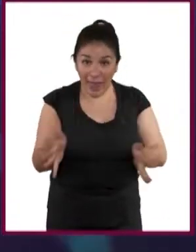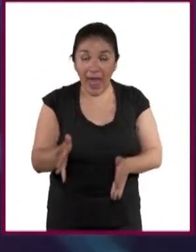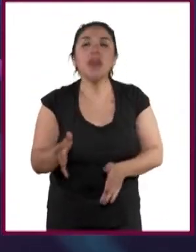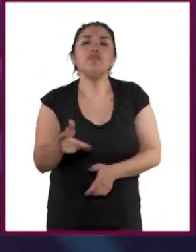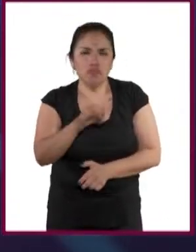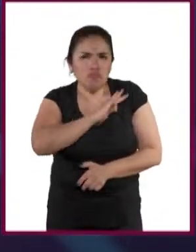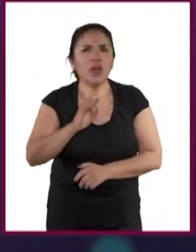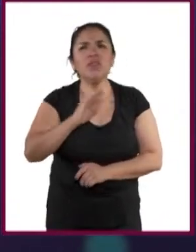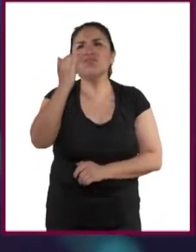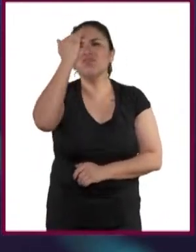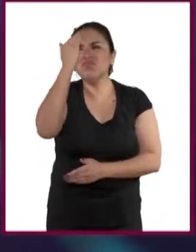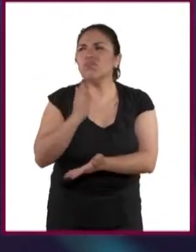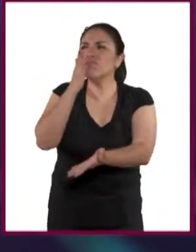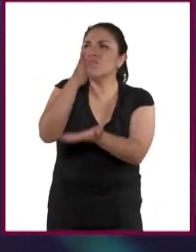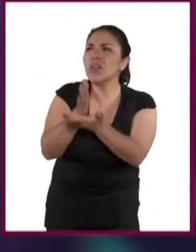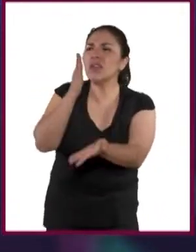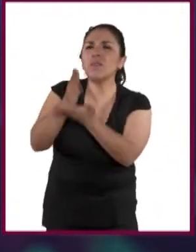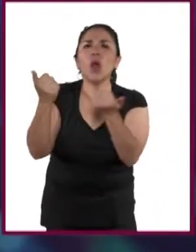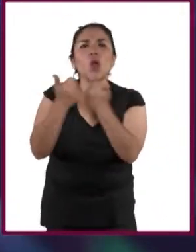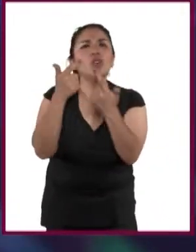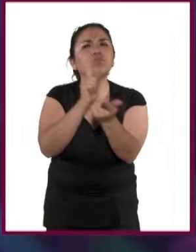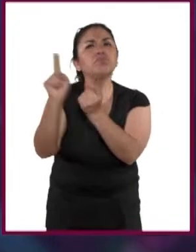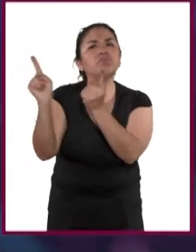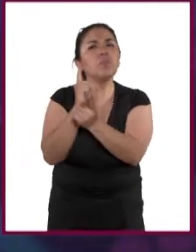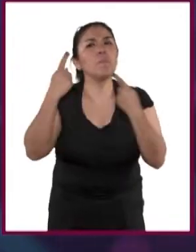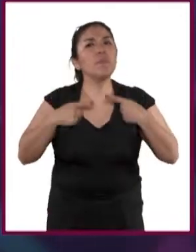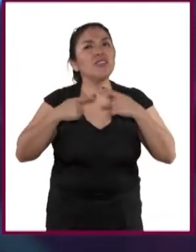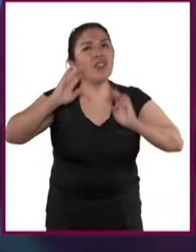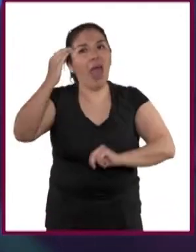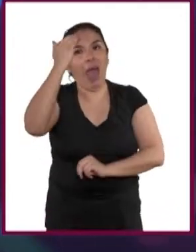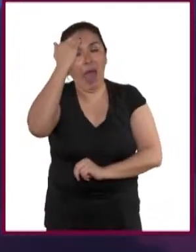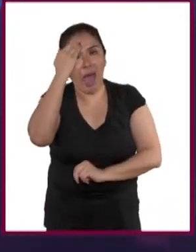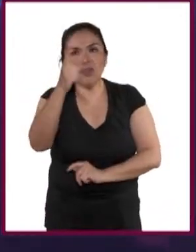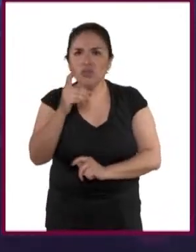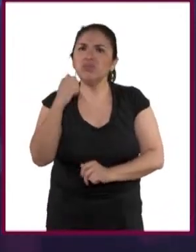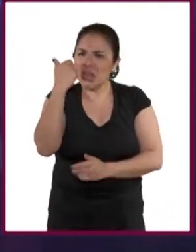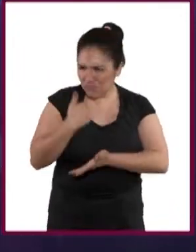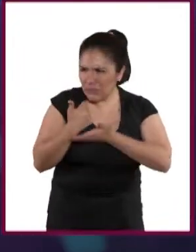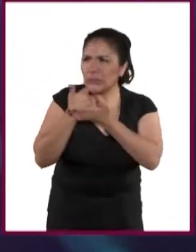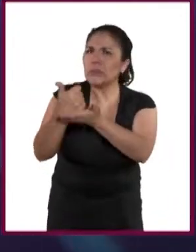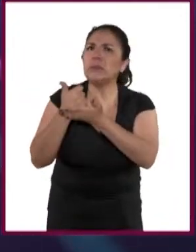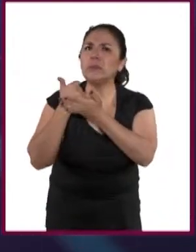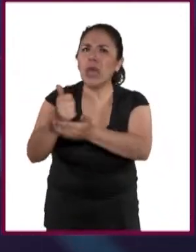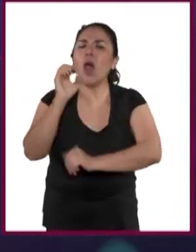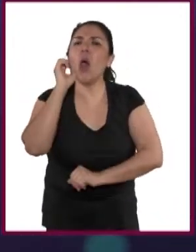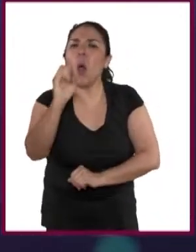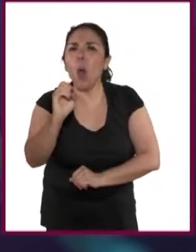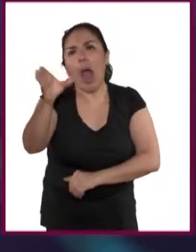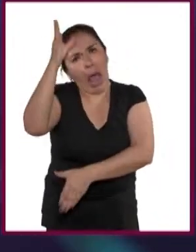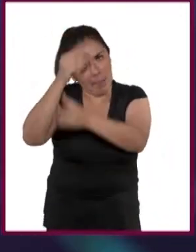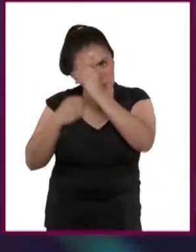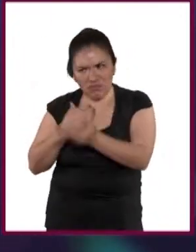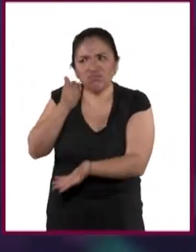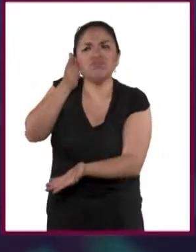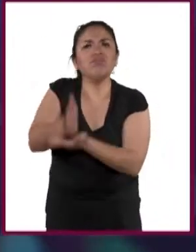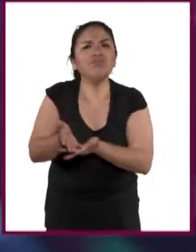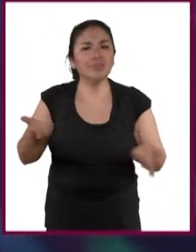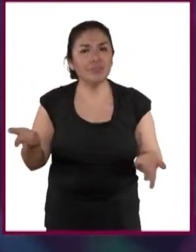rodéense de expertos en esas áreas. Ofrezcan sus servicios de ayudantes o propiamente de aprendices.